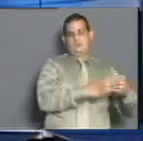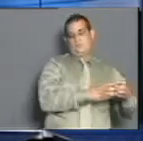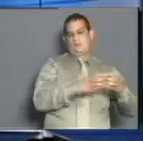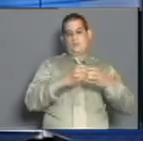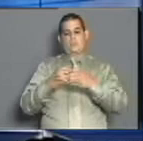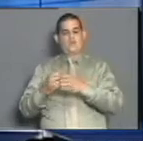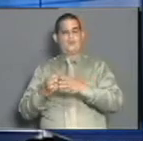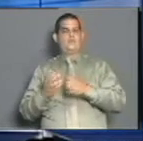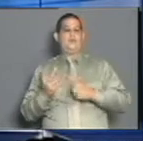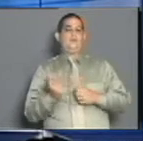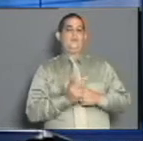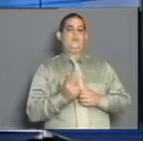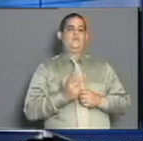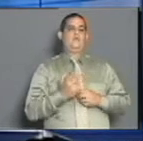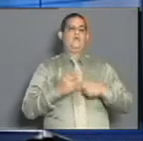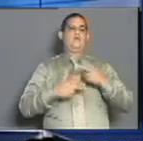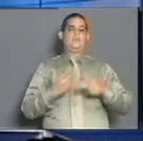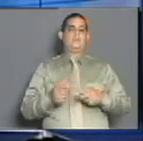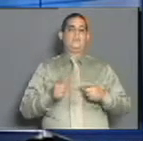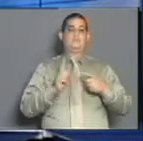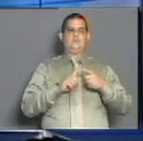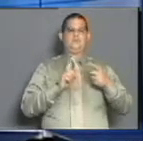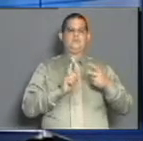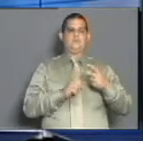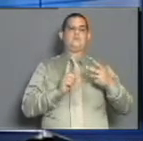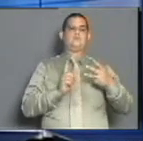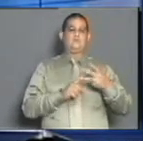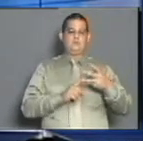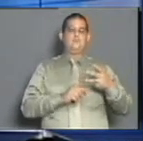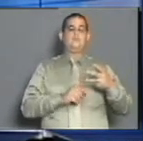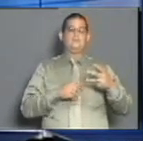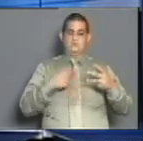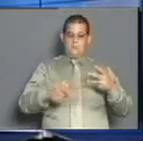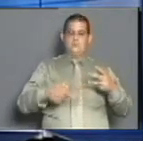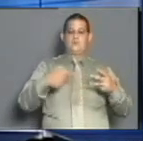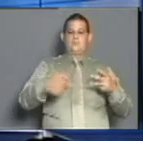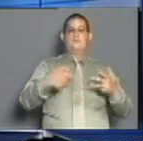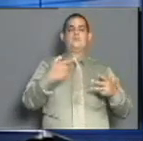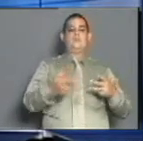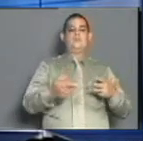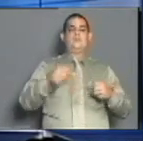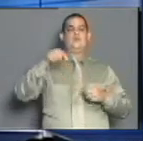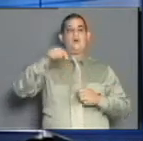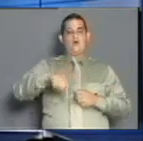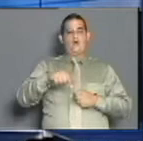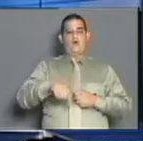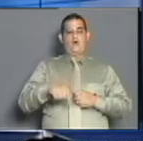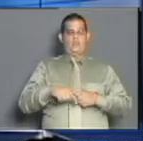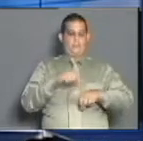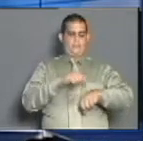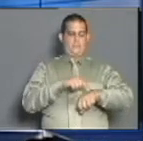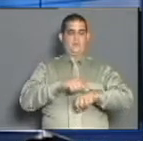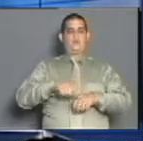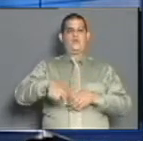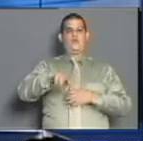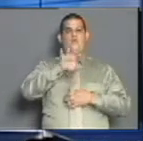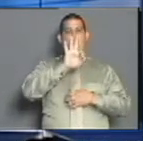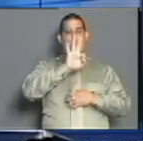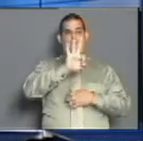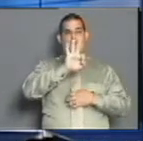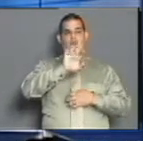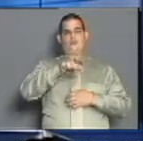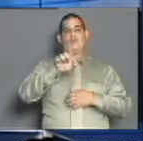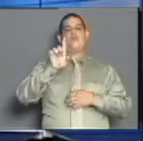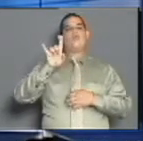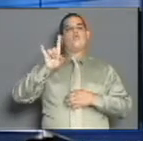Astros afrontan una serie de tres encuentros sucesivos en Atlanta desde hoy a las 8.09 minutos de la noche,